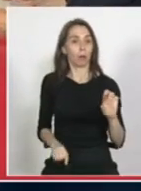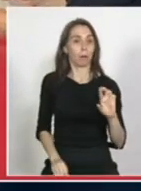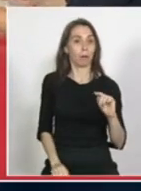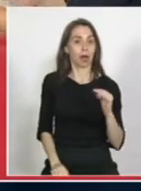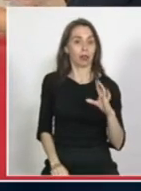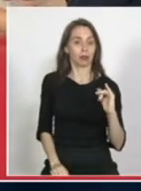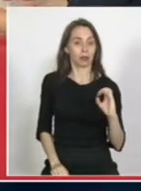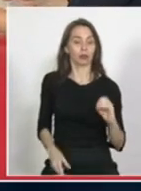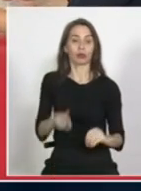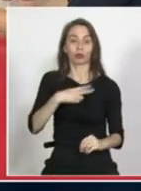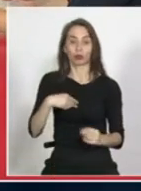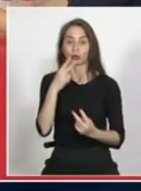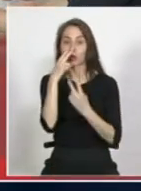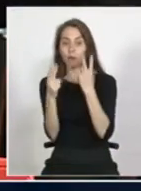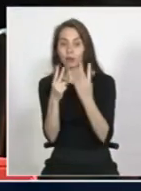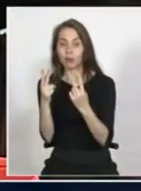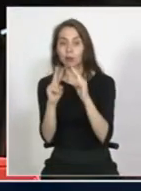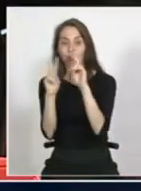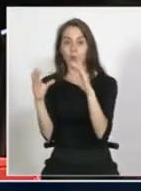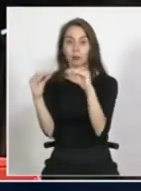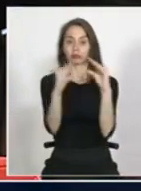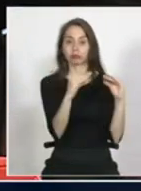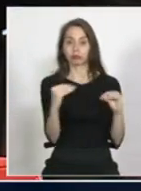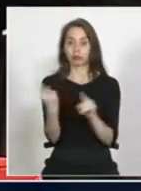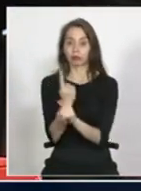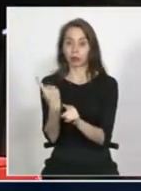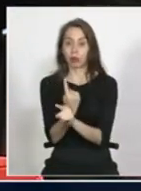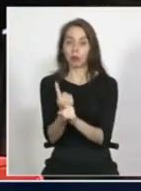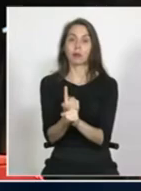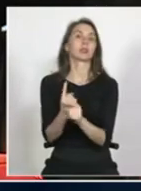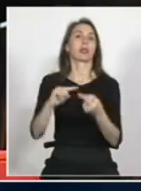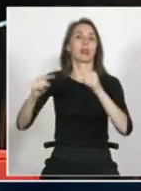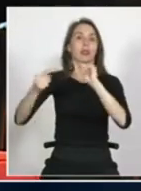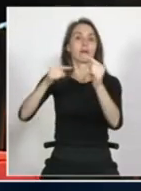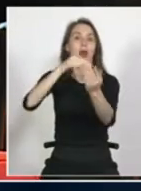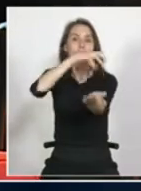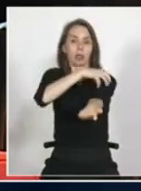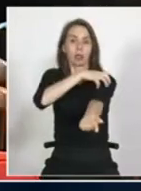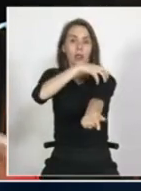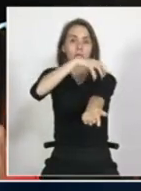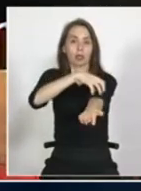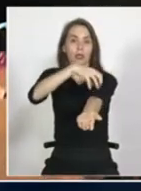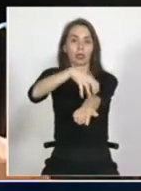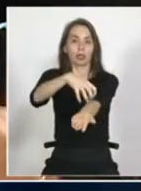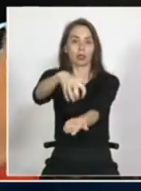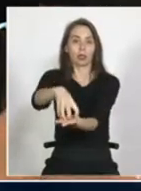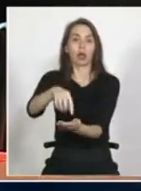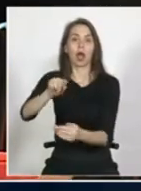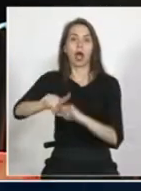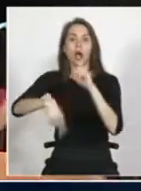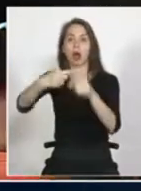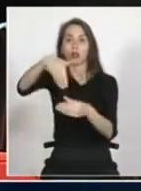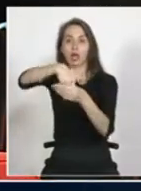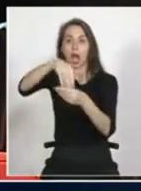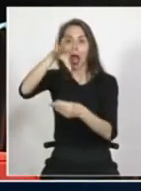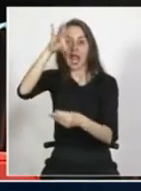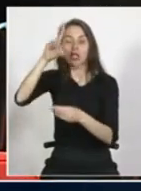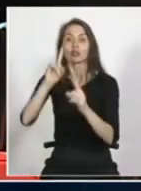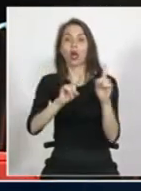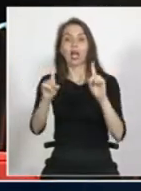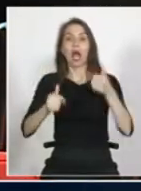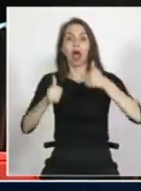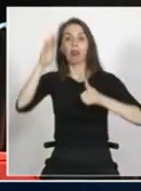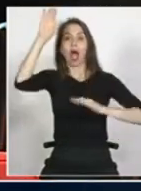nosotros lo hemos visto, ha sido tema de conversación también en debates regionales. Bueno, a propósito, ahora la elección es lo mismo, cada uno de los